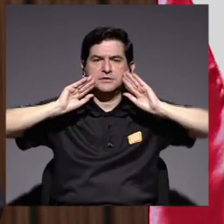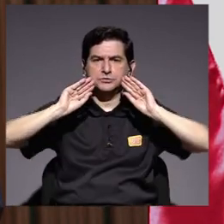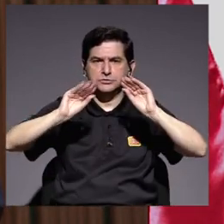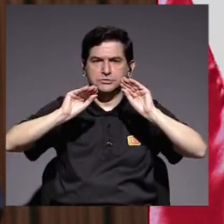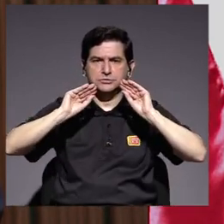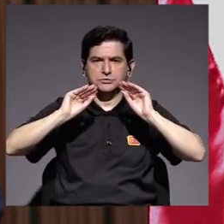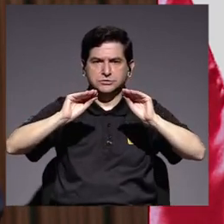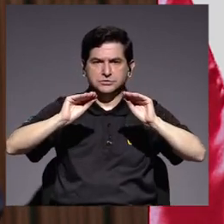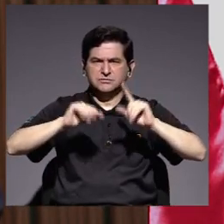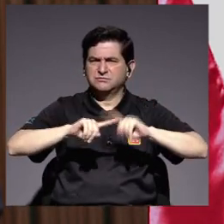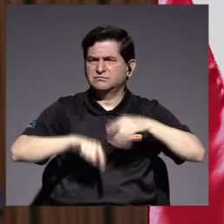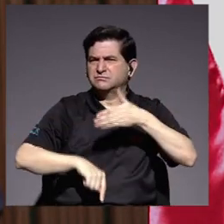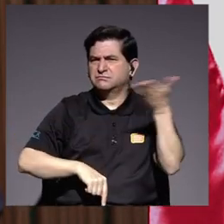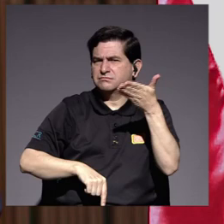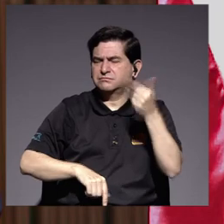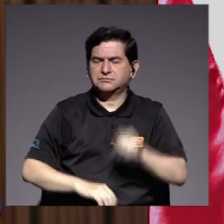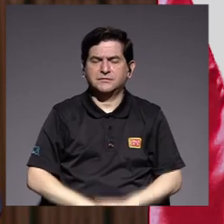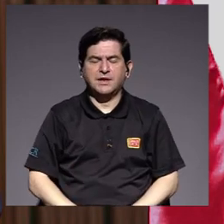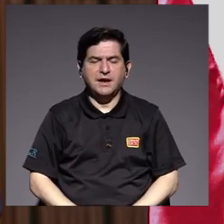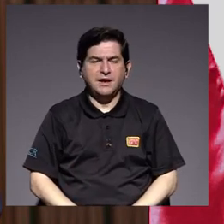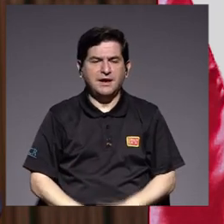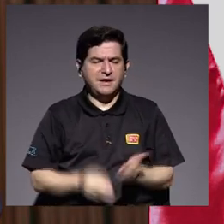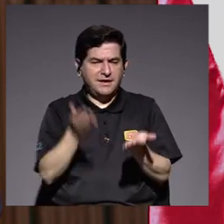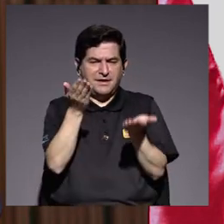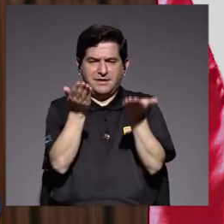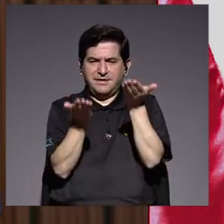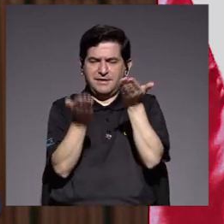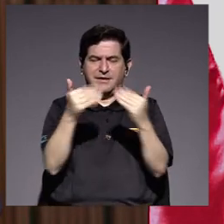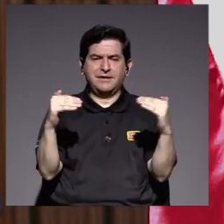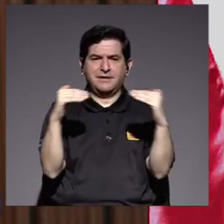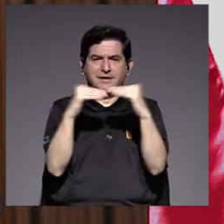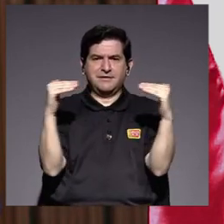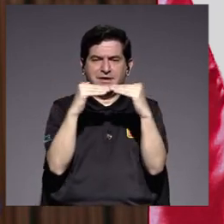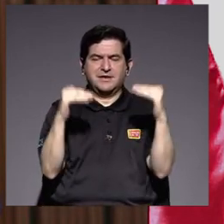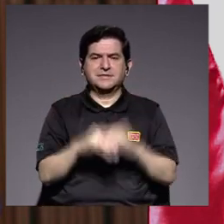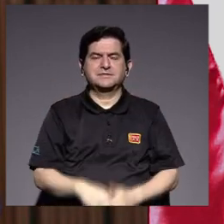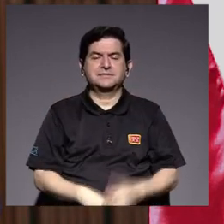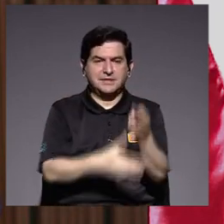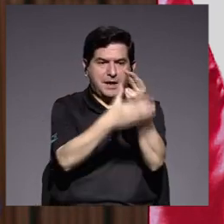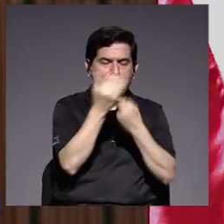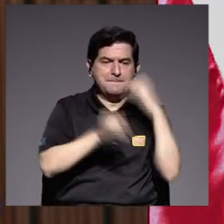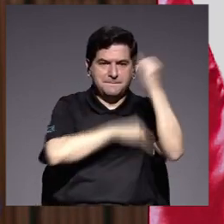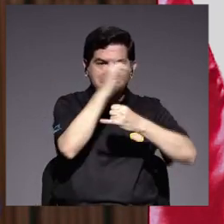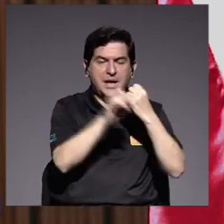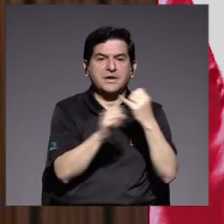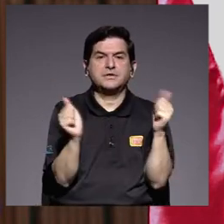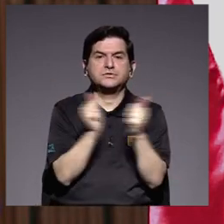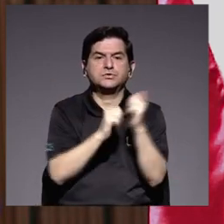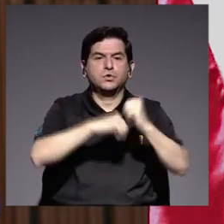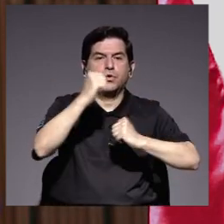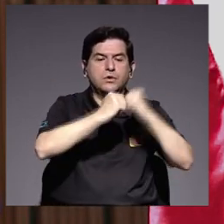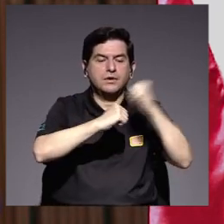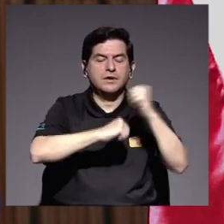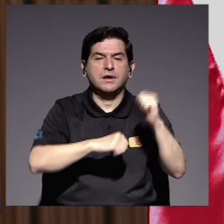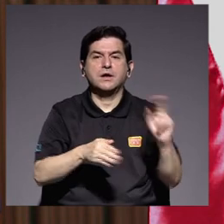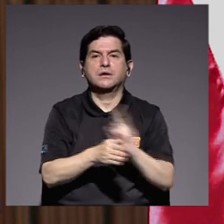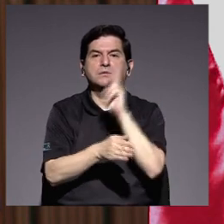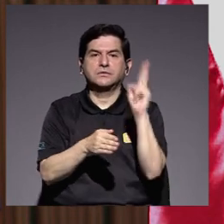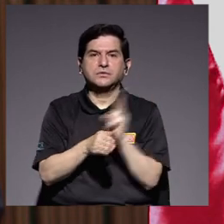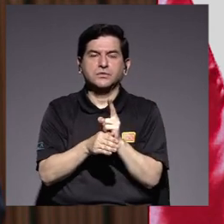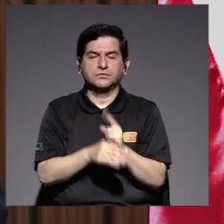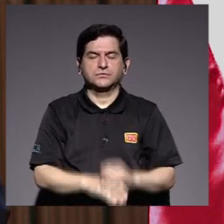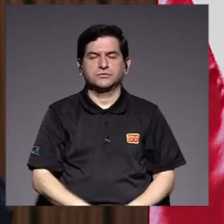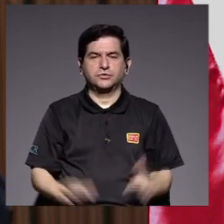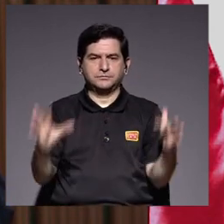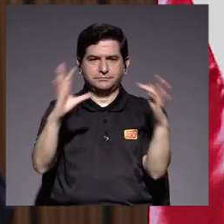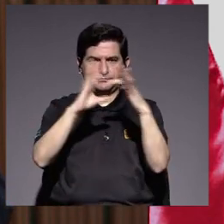depende de lograr la equivalencia con sus pares internacionales en estructura y usos. Al